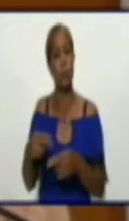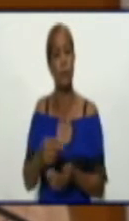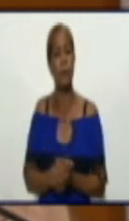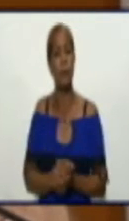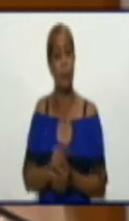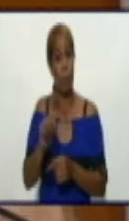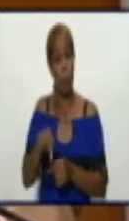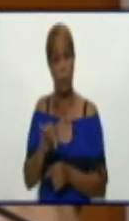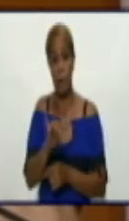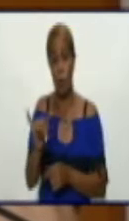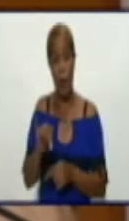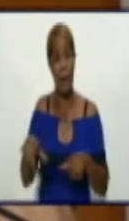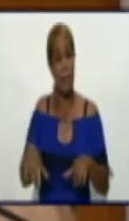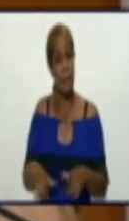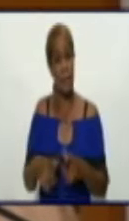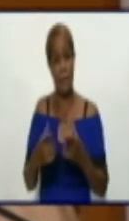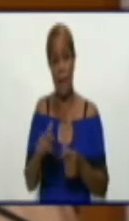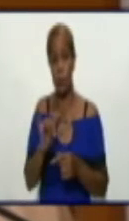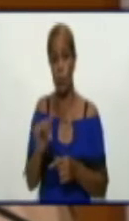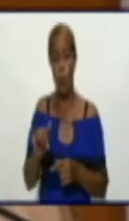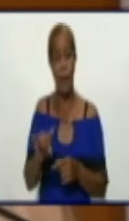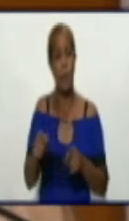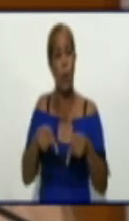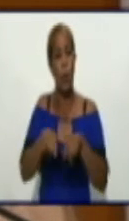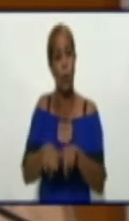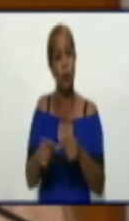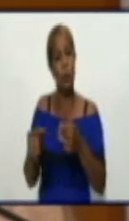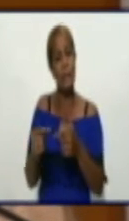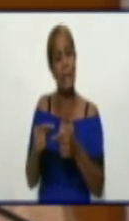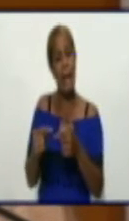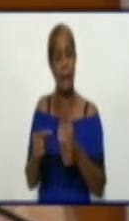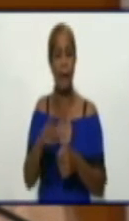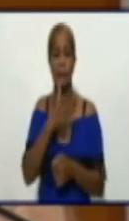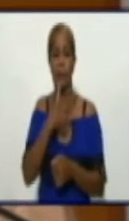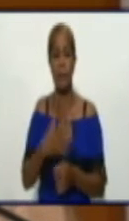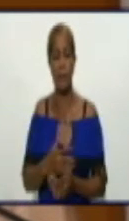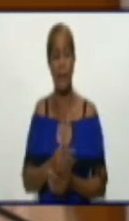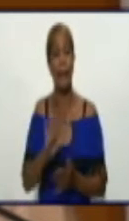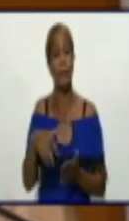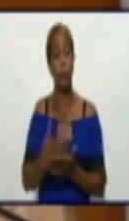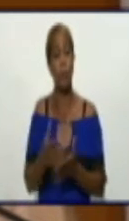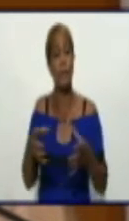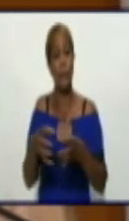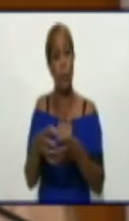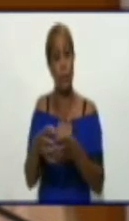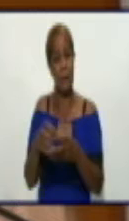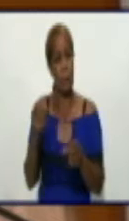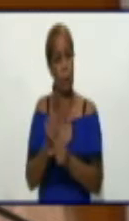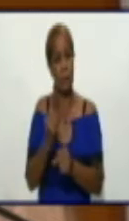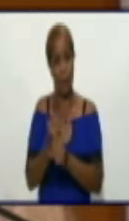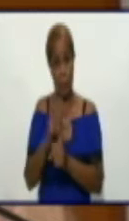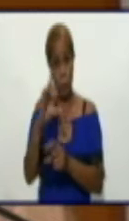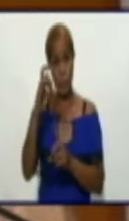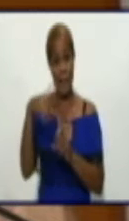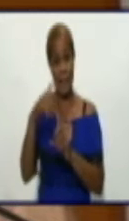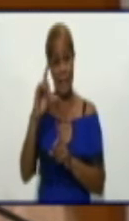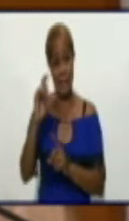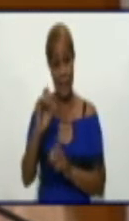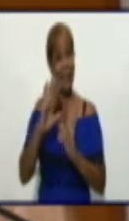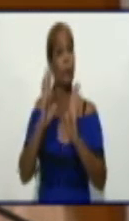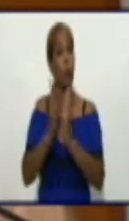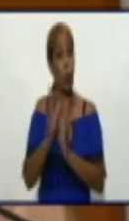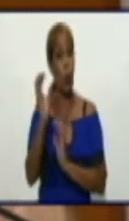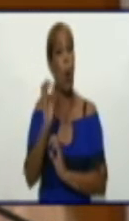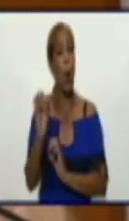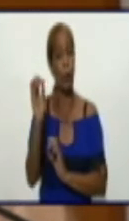el aniversario del comandante. En todos nuestros colectivos laborales estaremos destacando los valores de amor a la patria de nuestro